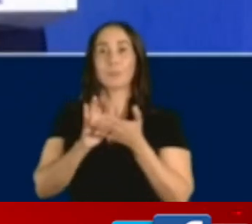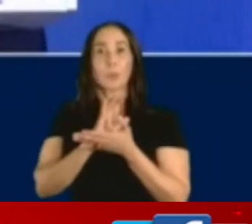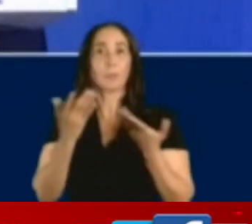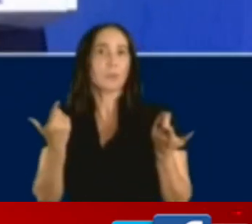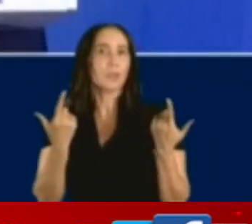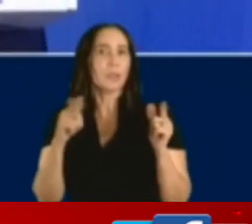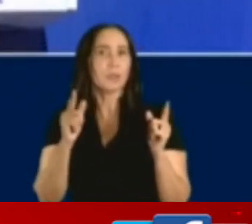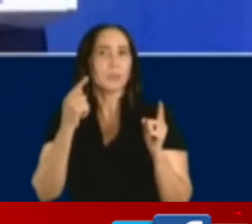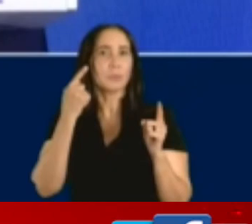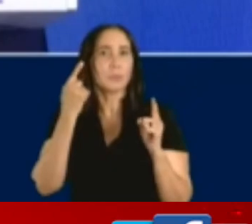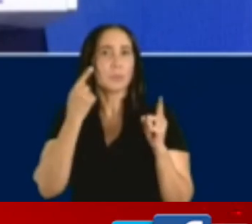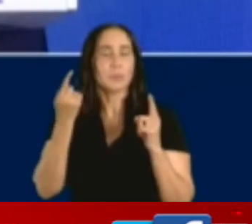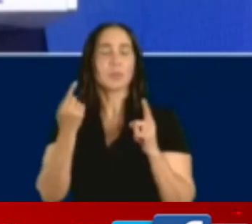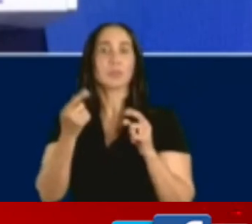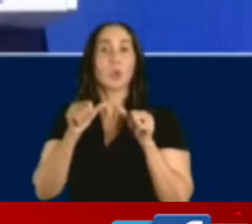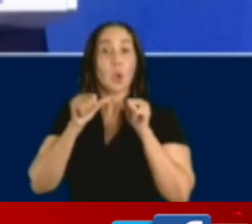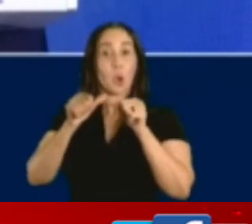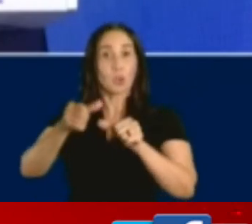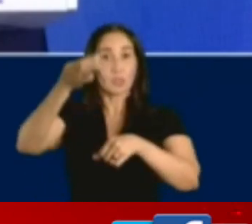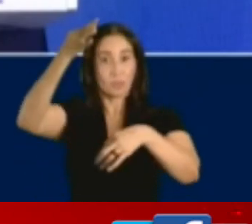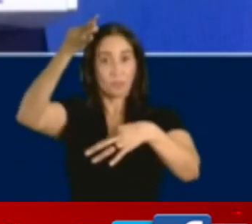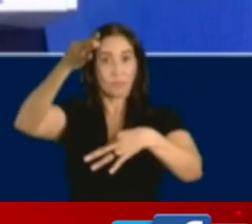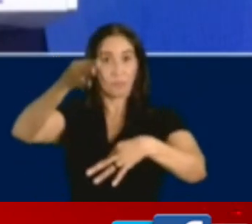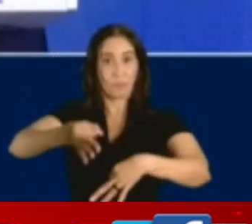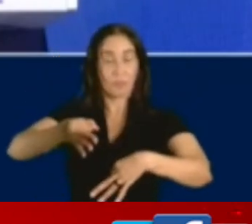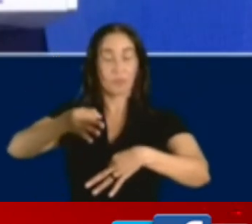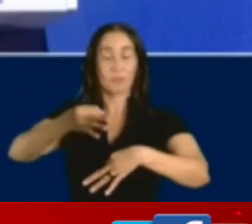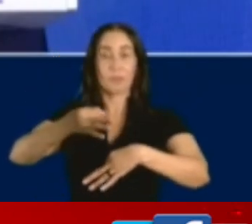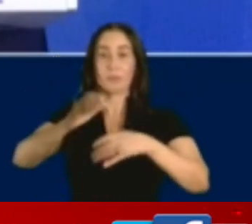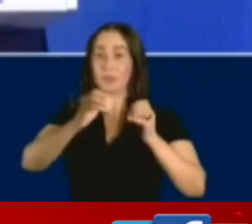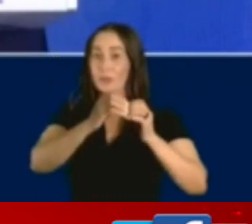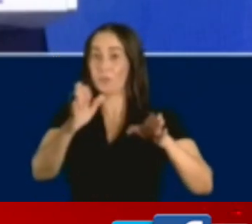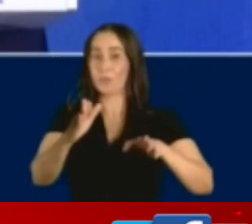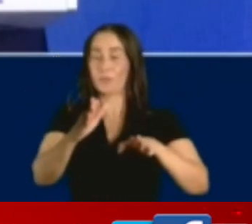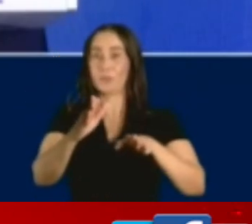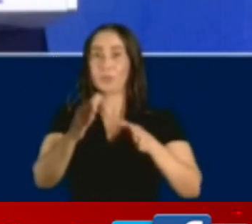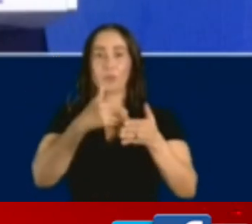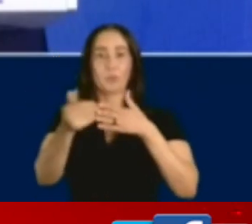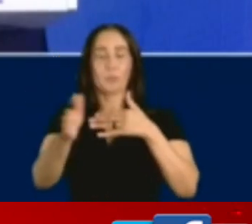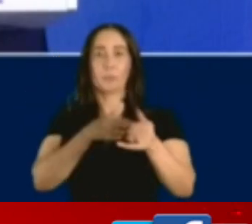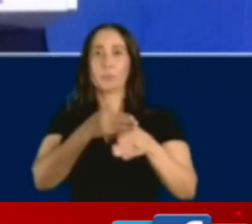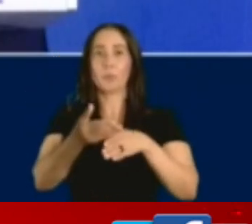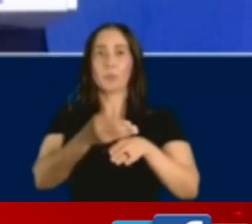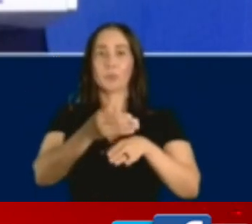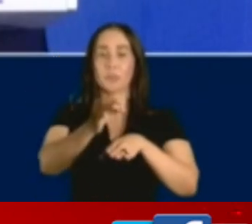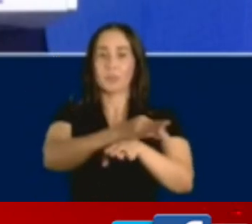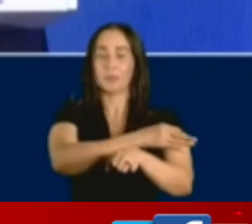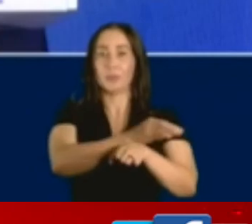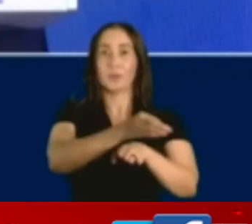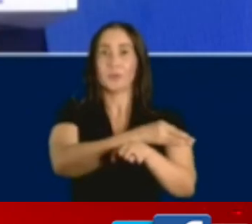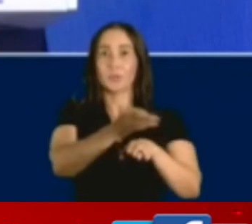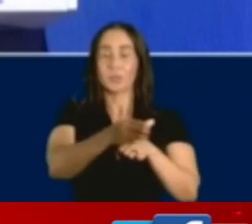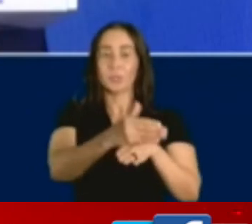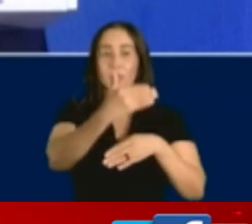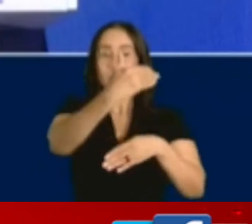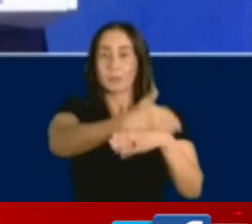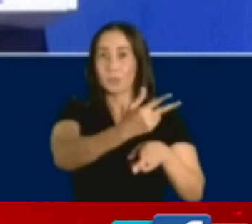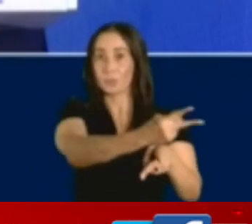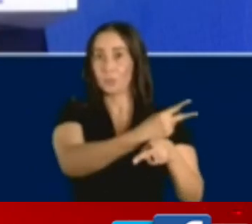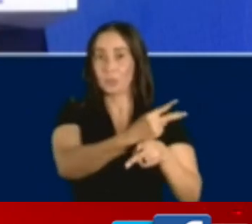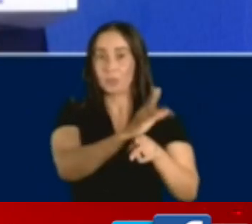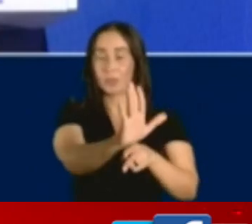Y es lo que creo, el gobierno sigue firme en su posición independientemente de lo que diga ese medio y la incitación a